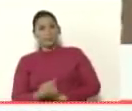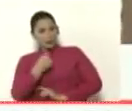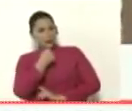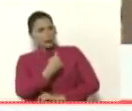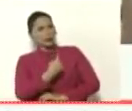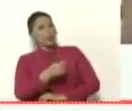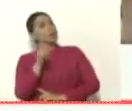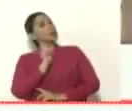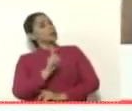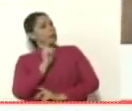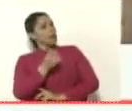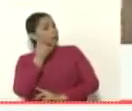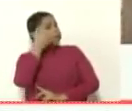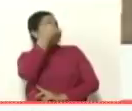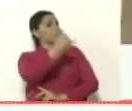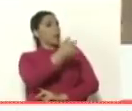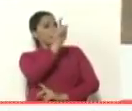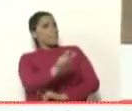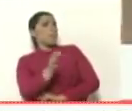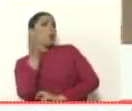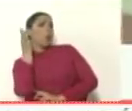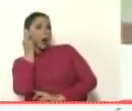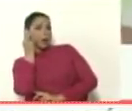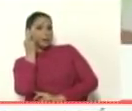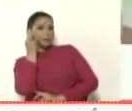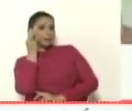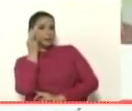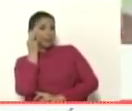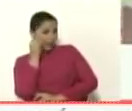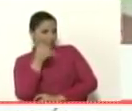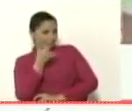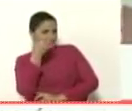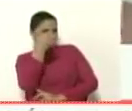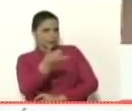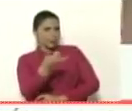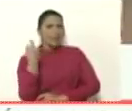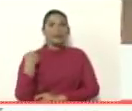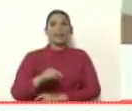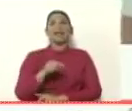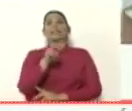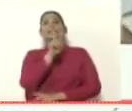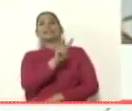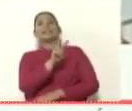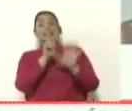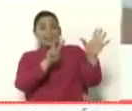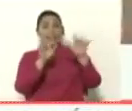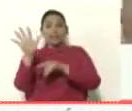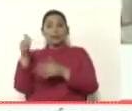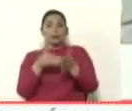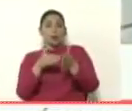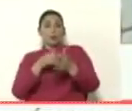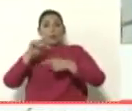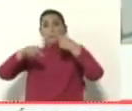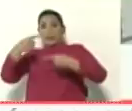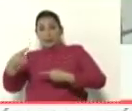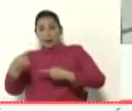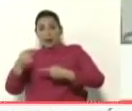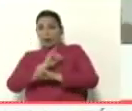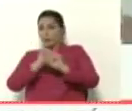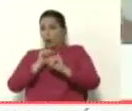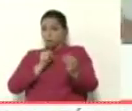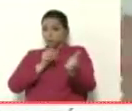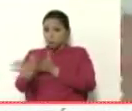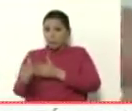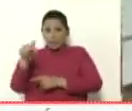necesito que llames a Rosana, de la llamada como tal, tengo 75 mil para mañana, que serían los gastos de esta